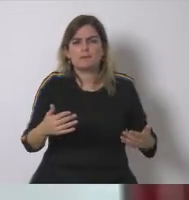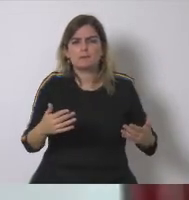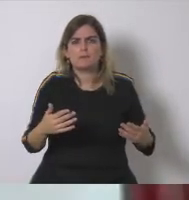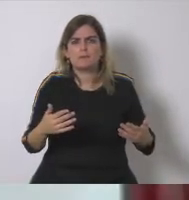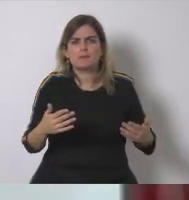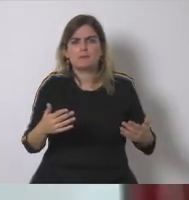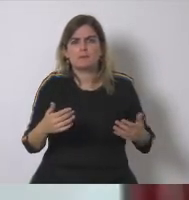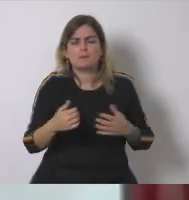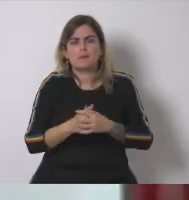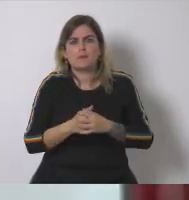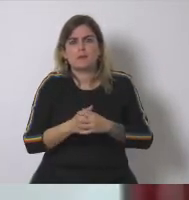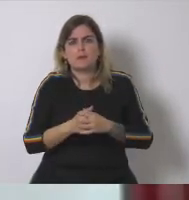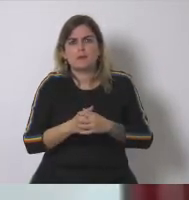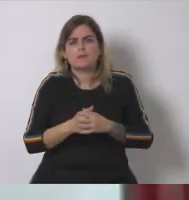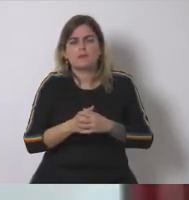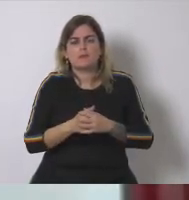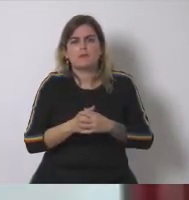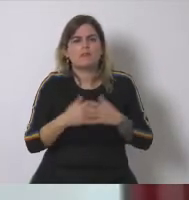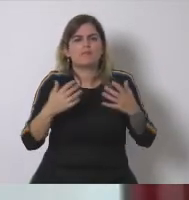otra cosa